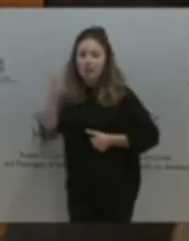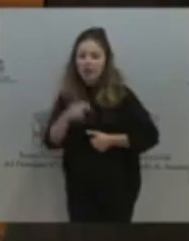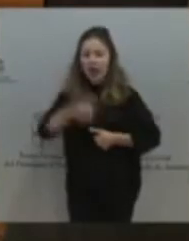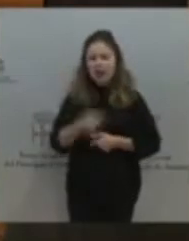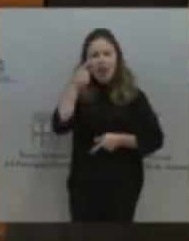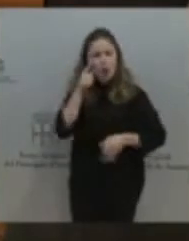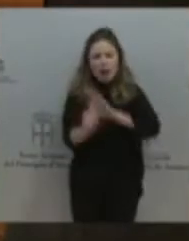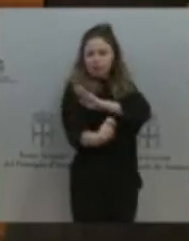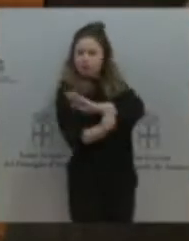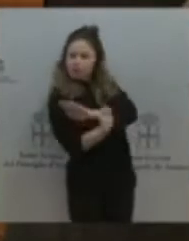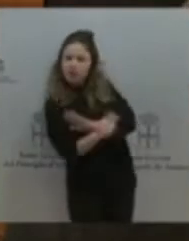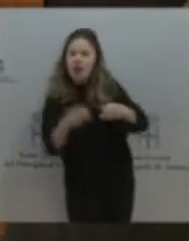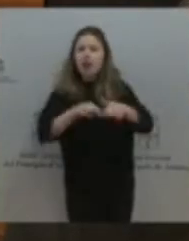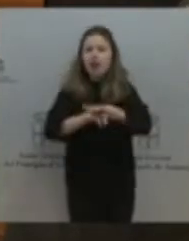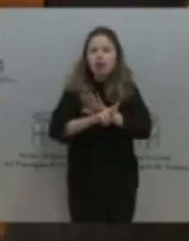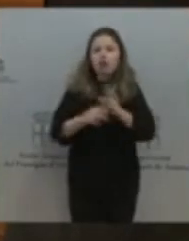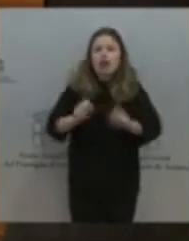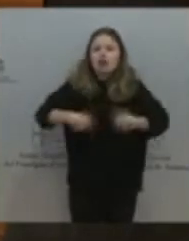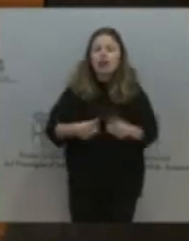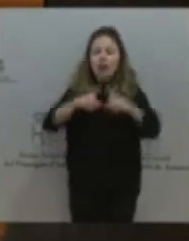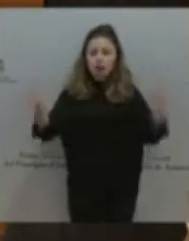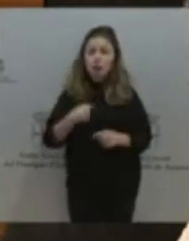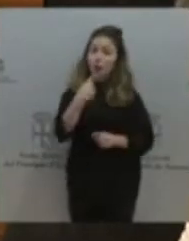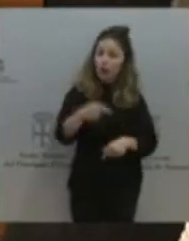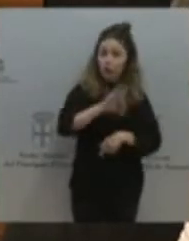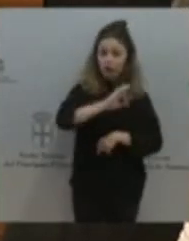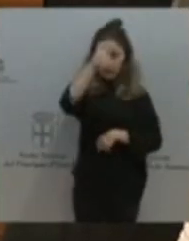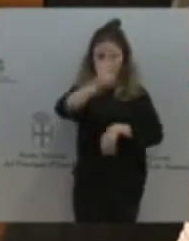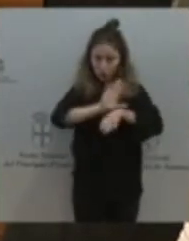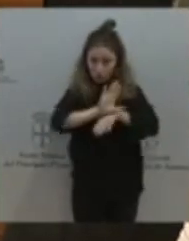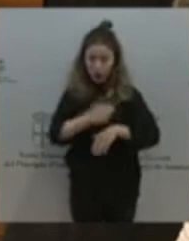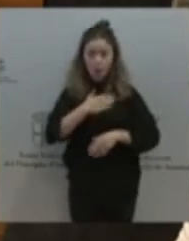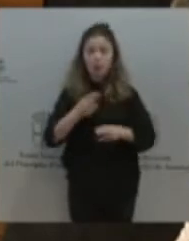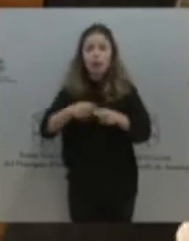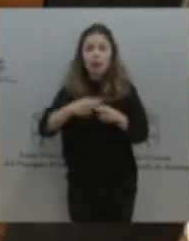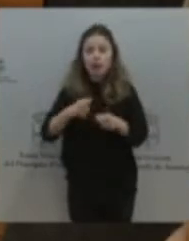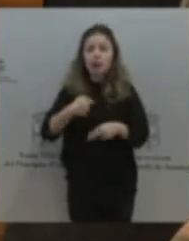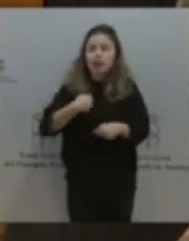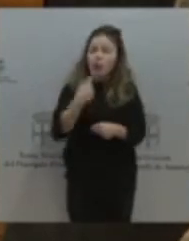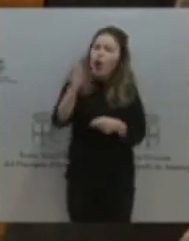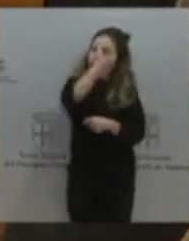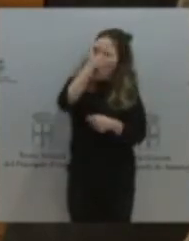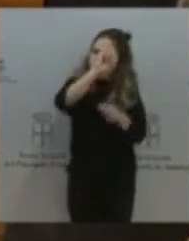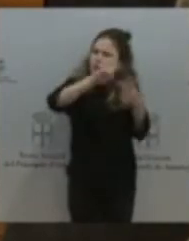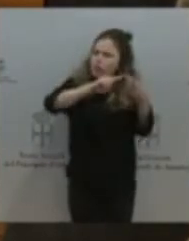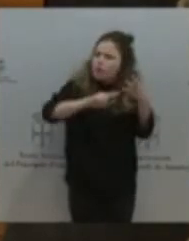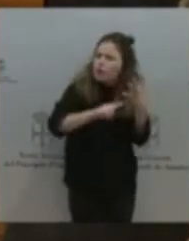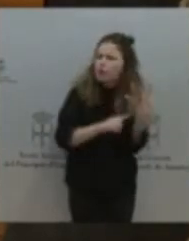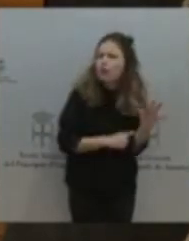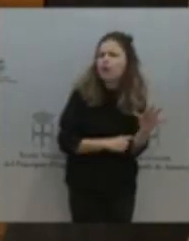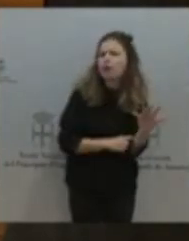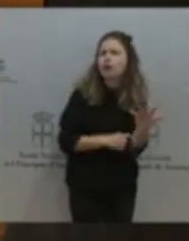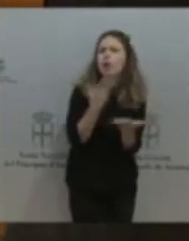digo, señor consejero, nuestra política, que ya le hemos dado varias opciones para que siga algunas de las propuestas que le hacemos, pero no hacen ustedes caso